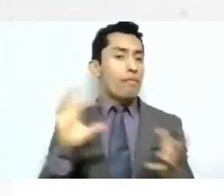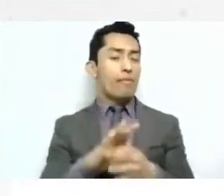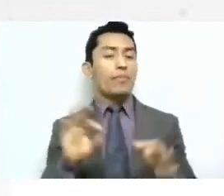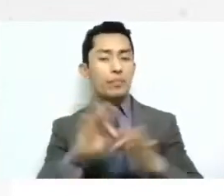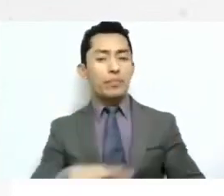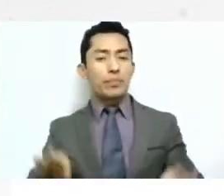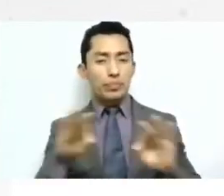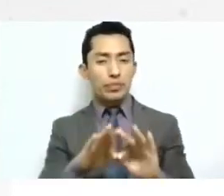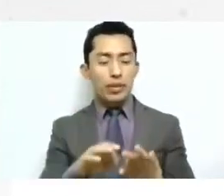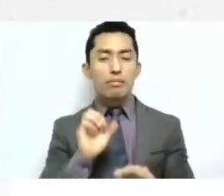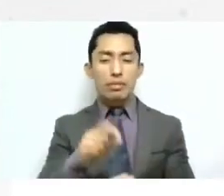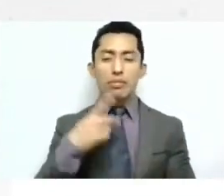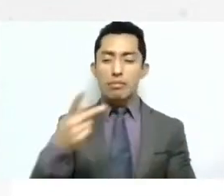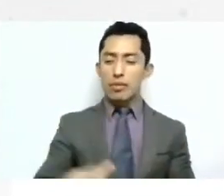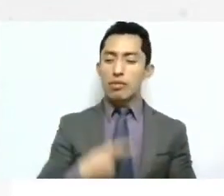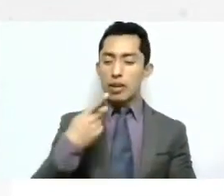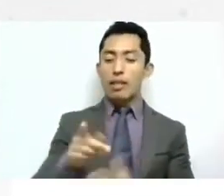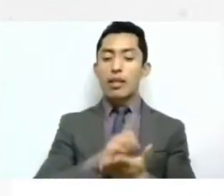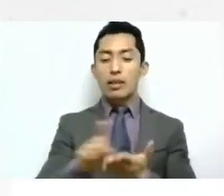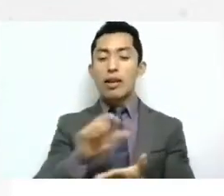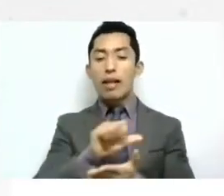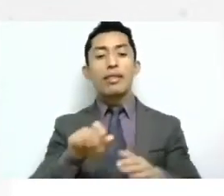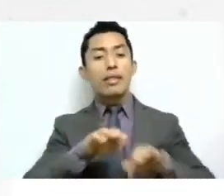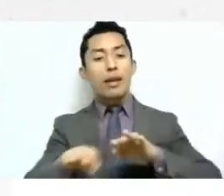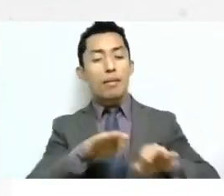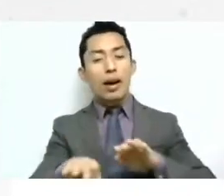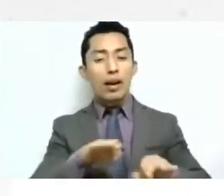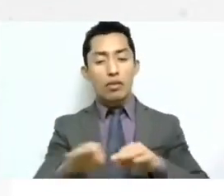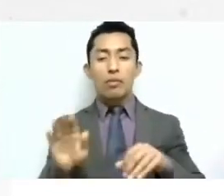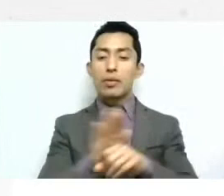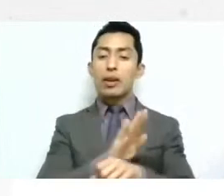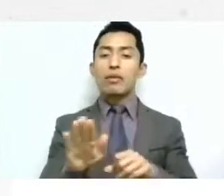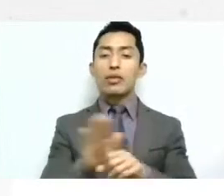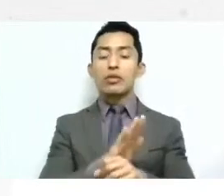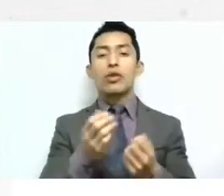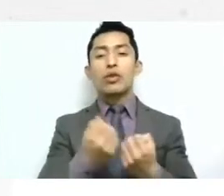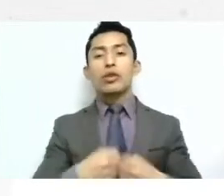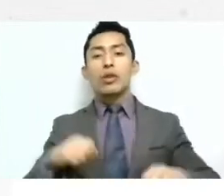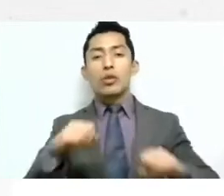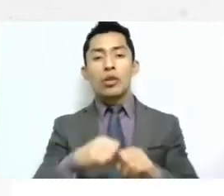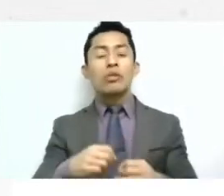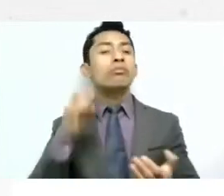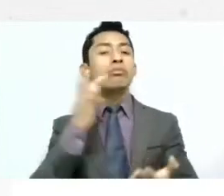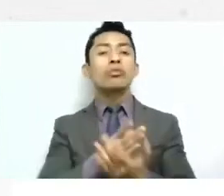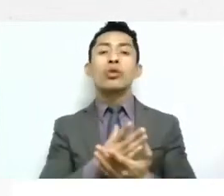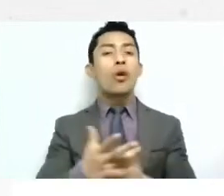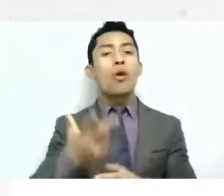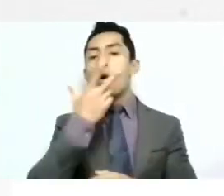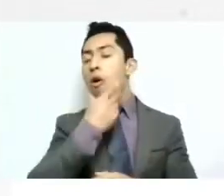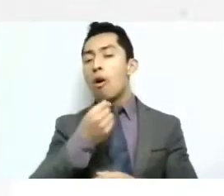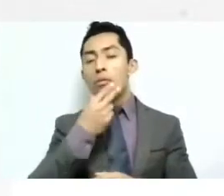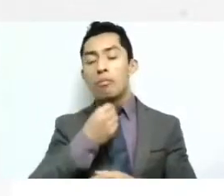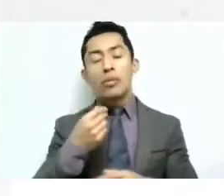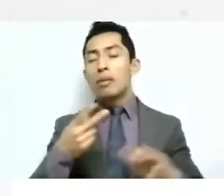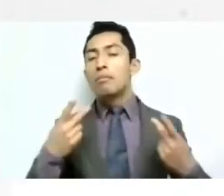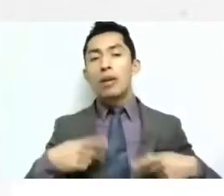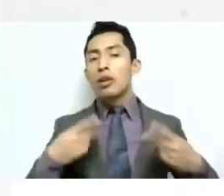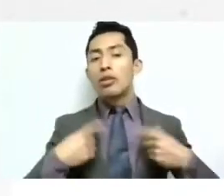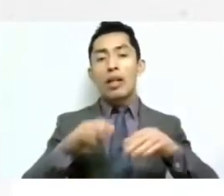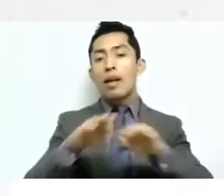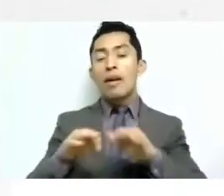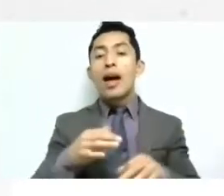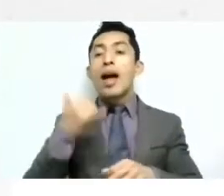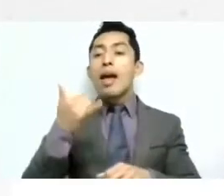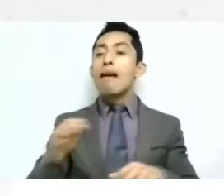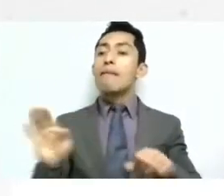relación que me preguntabas del derecho al trabajo y la seguridad social pues era el trabajador y sus beneficiarios